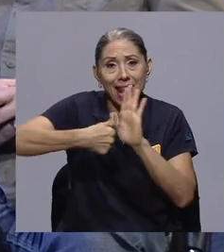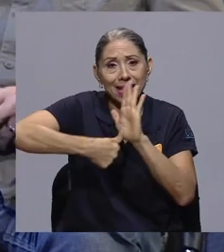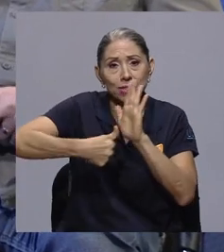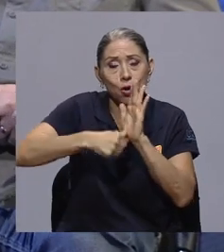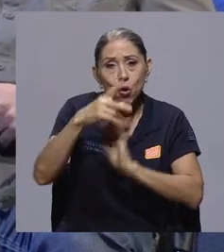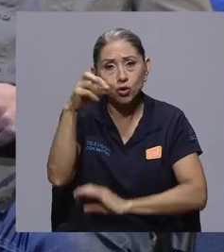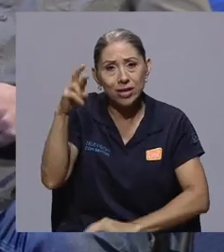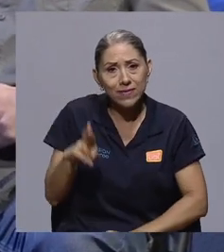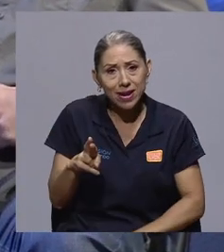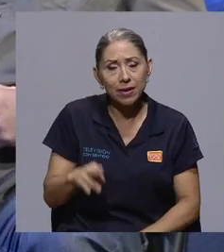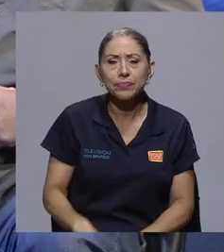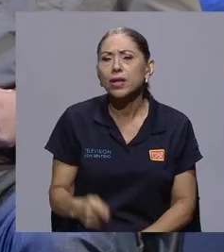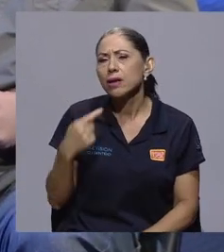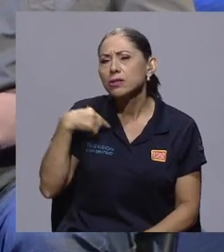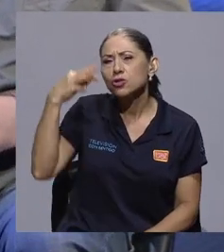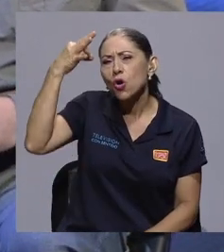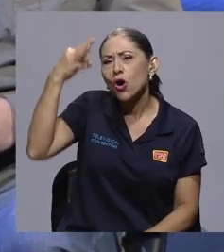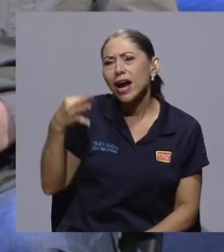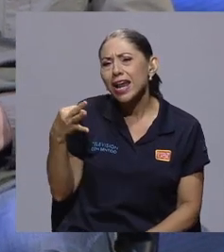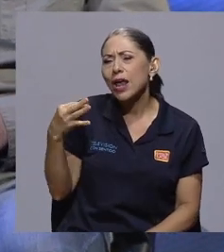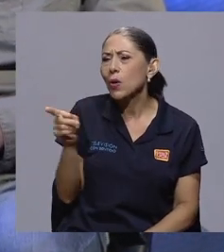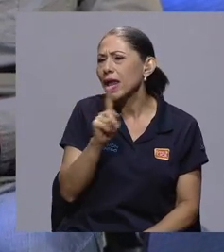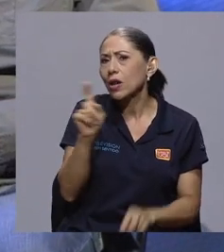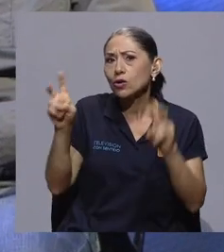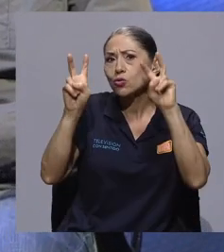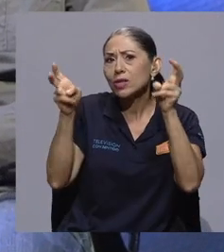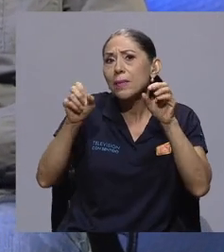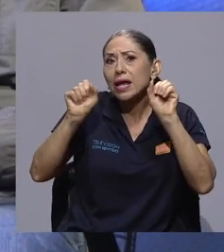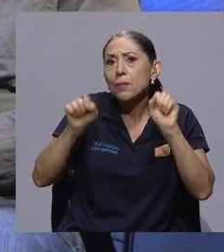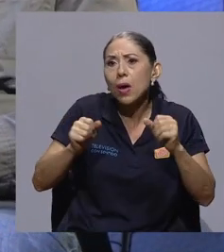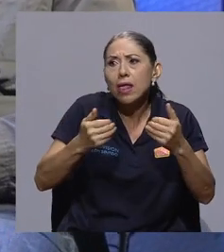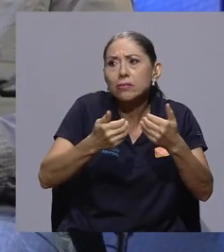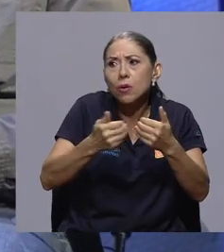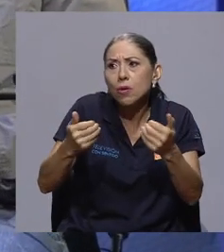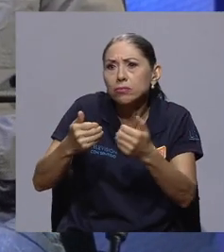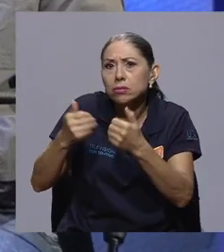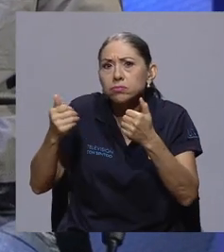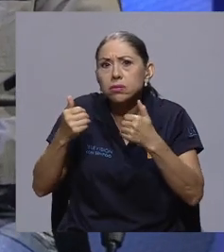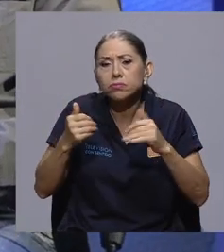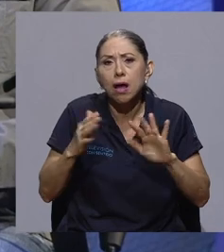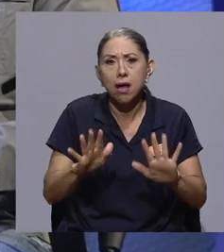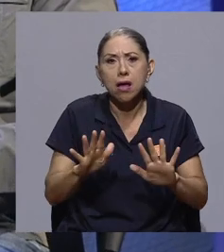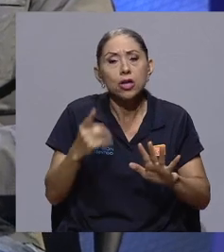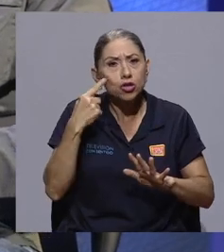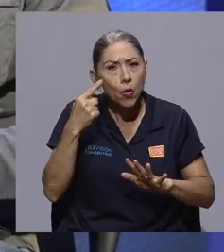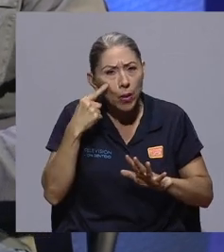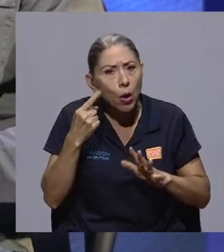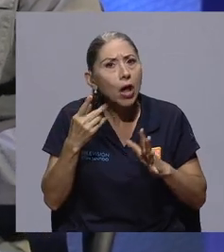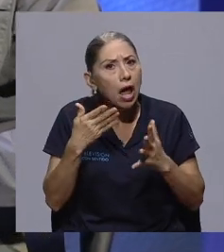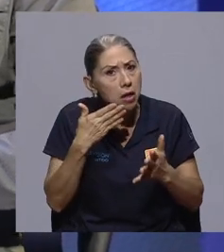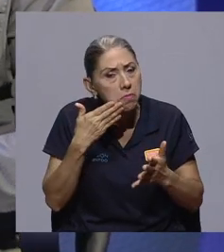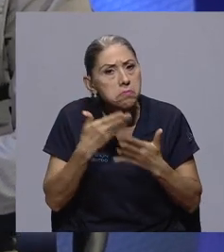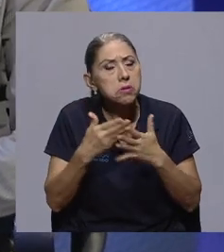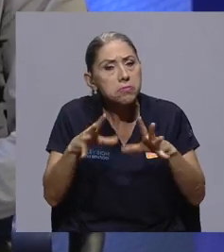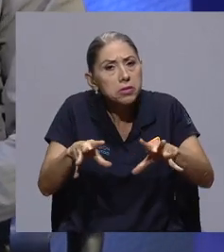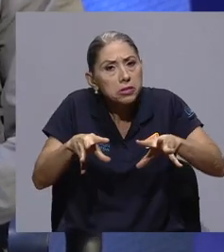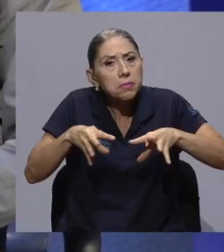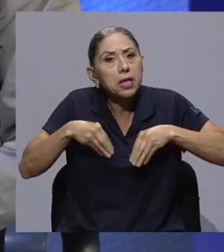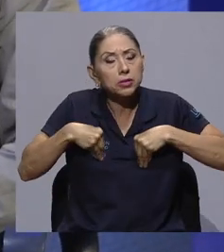Yo creería que no es polarizante porque sí veo que hay cierta aceptación, por lo menos para la regulación del cannabis medicinal.